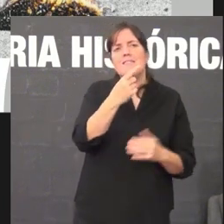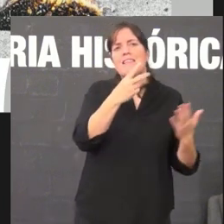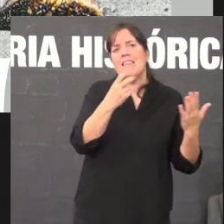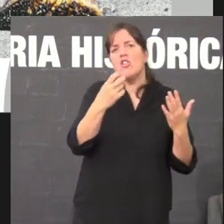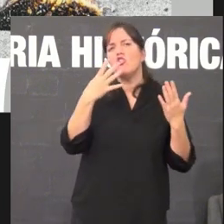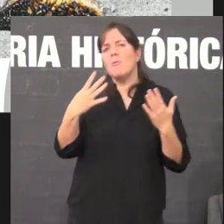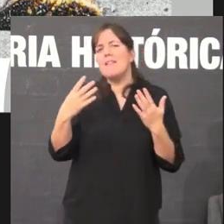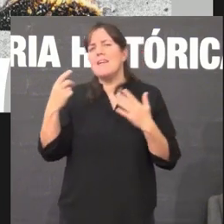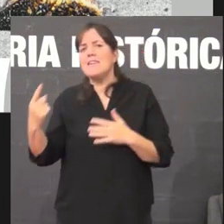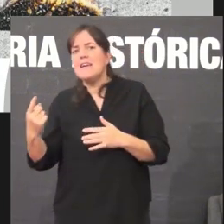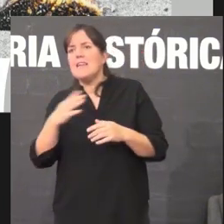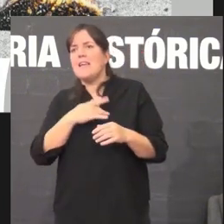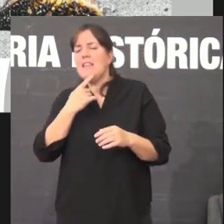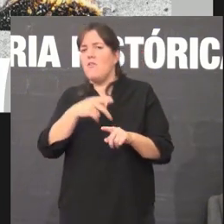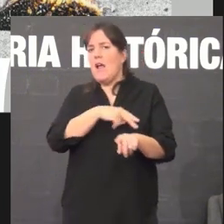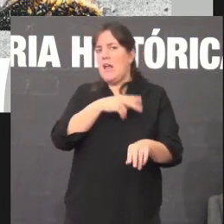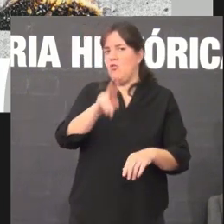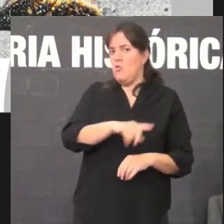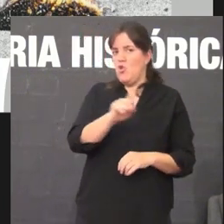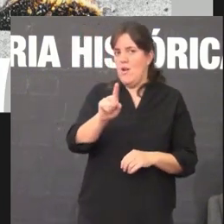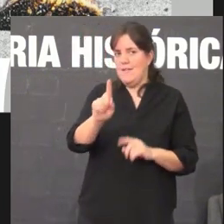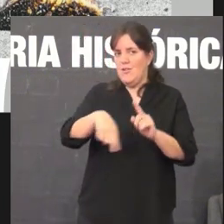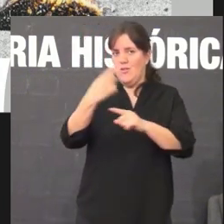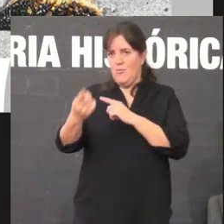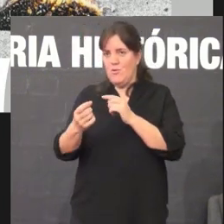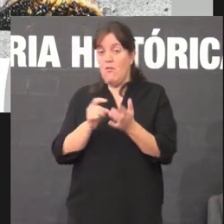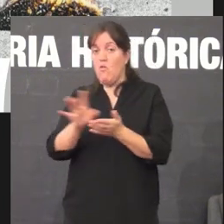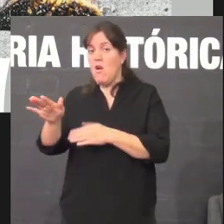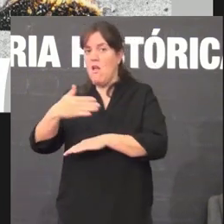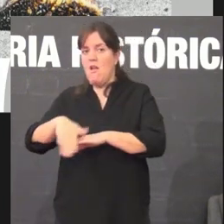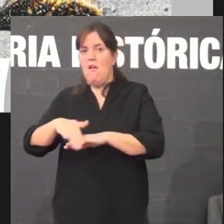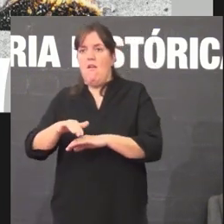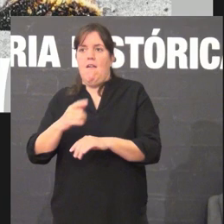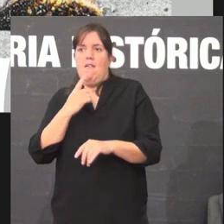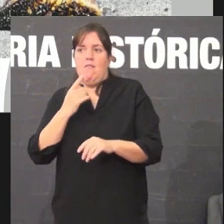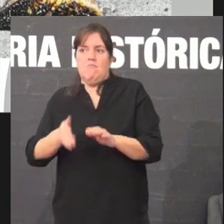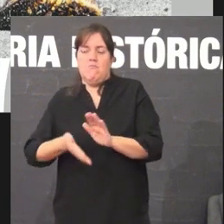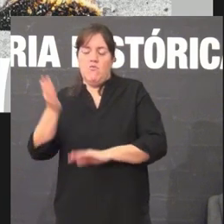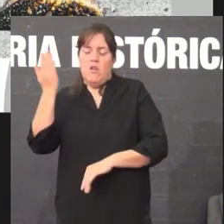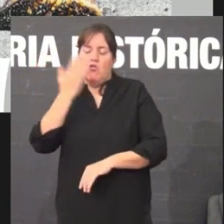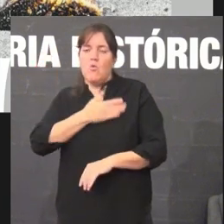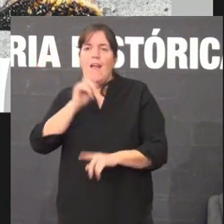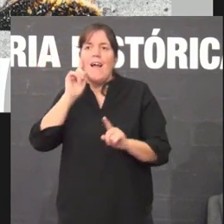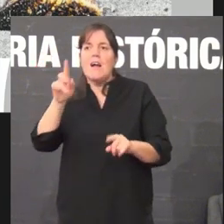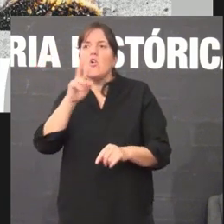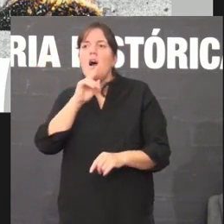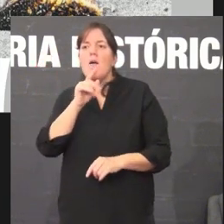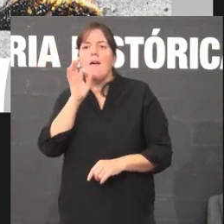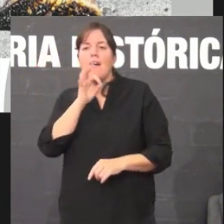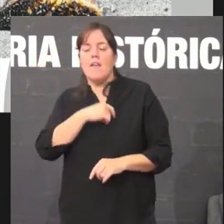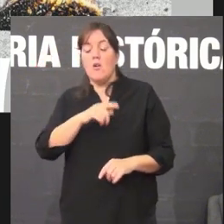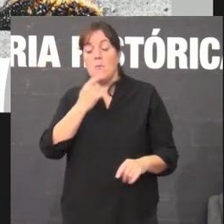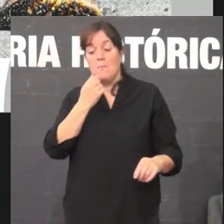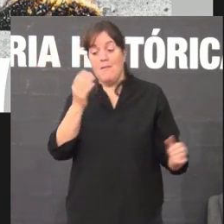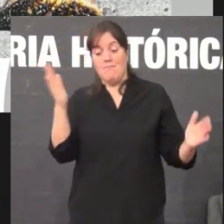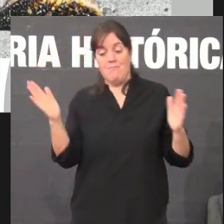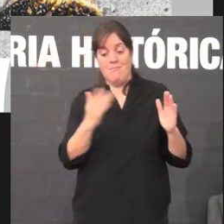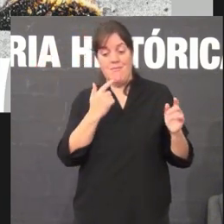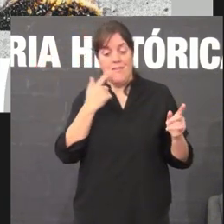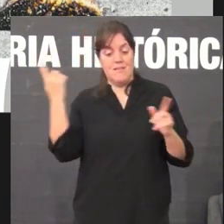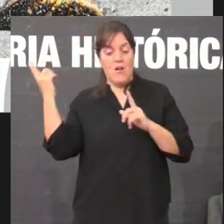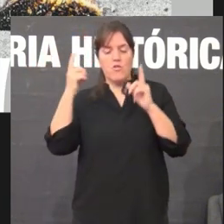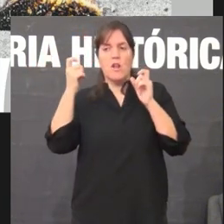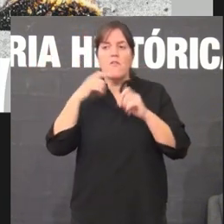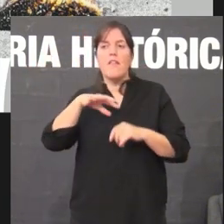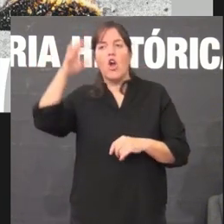vende moito antes. Queimas de libros e revistas. Esta fotografía da Coruña. Na fotografía